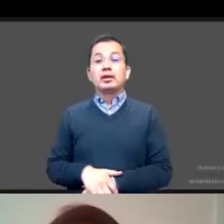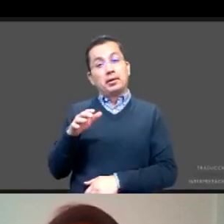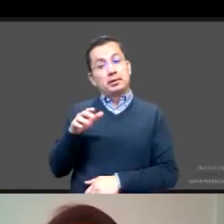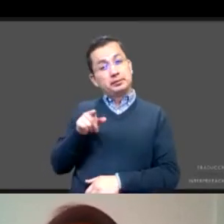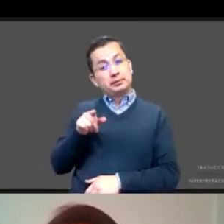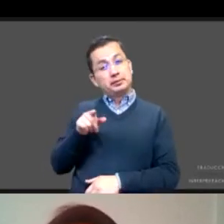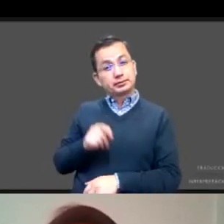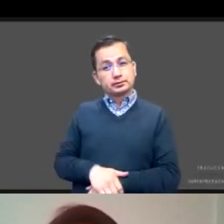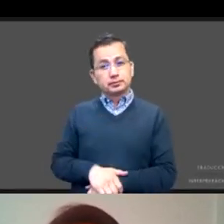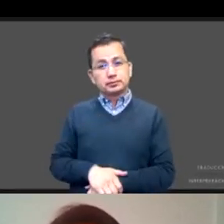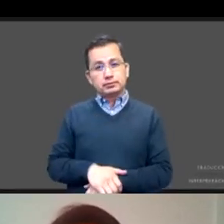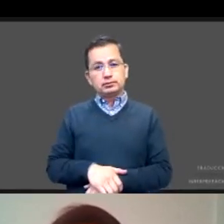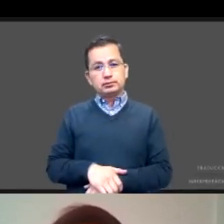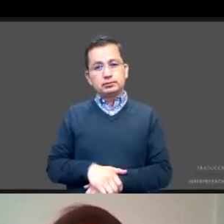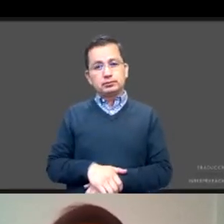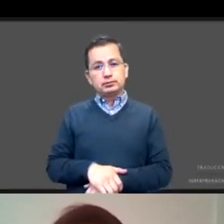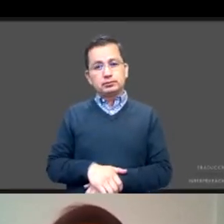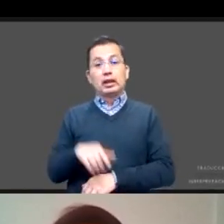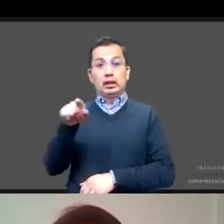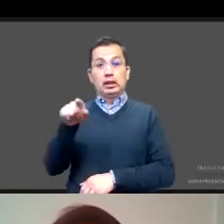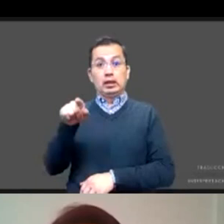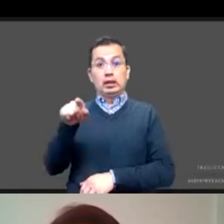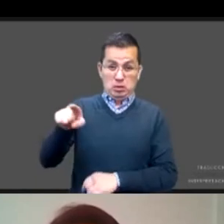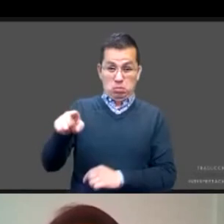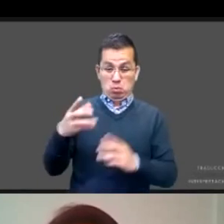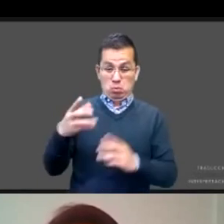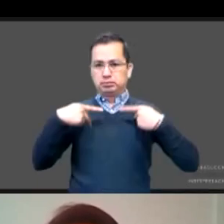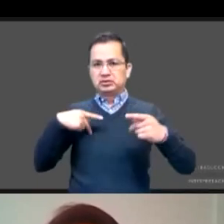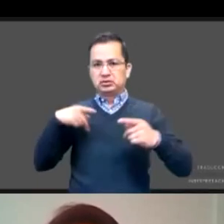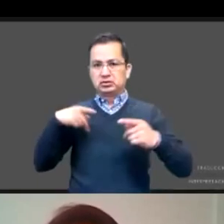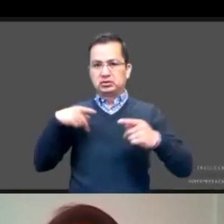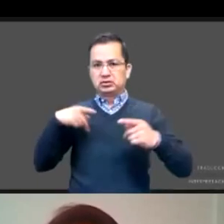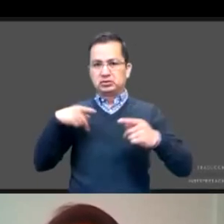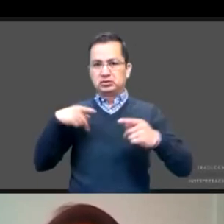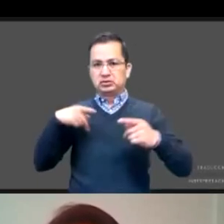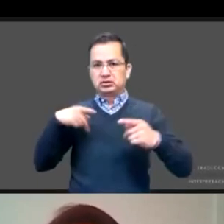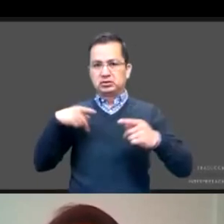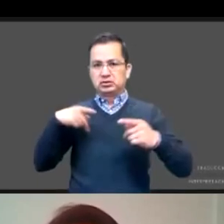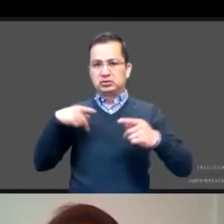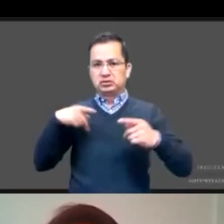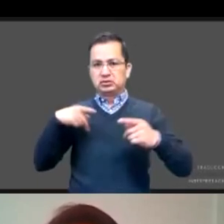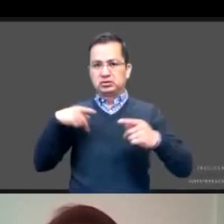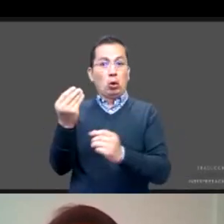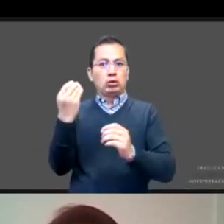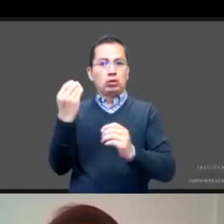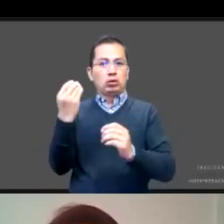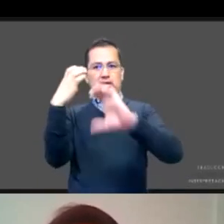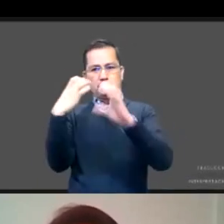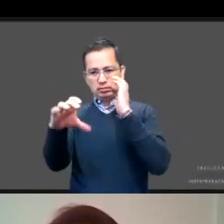sector educación que están preguntando el papel que juega